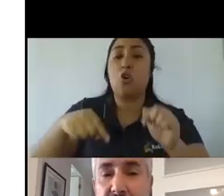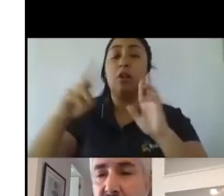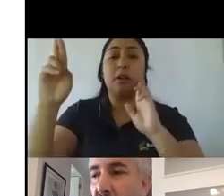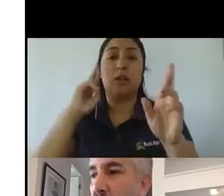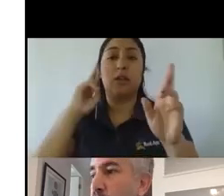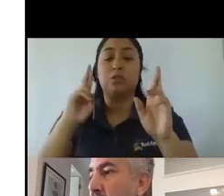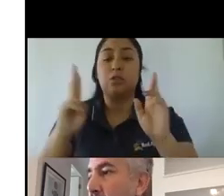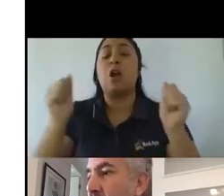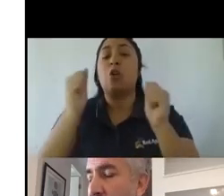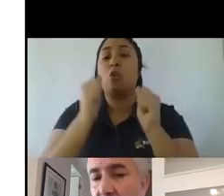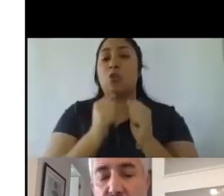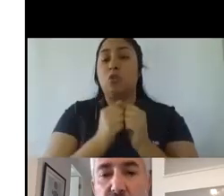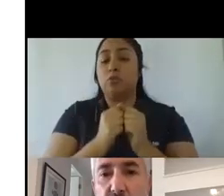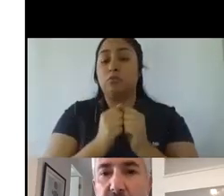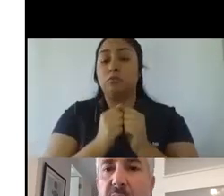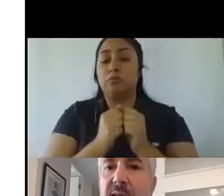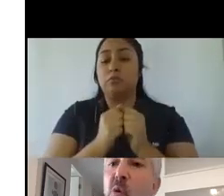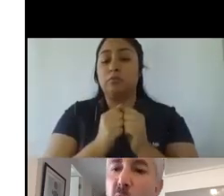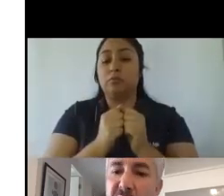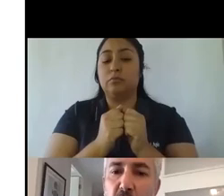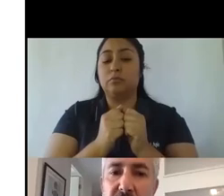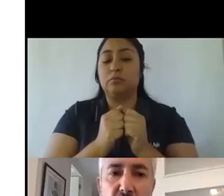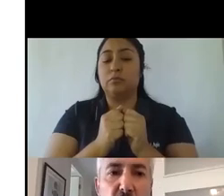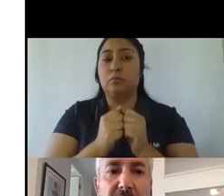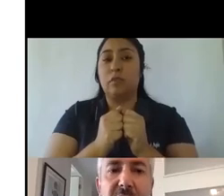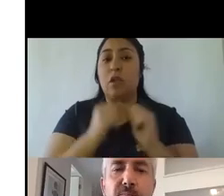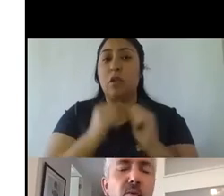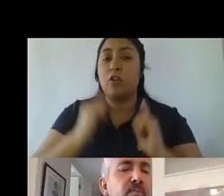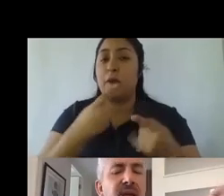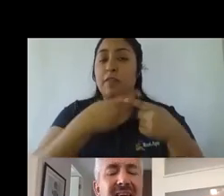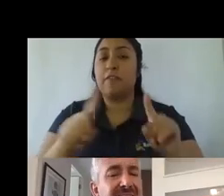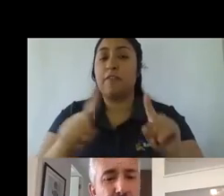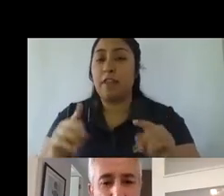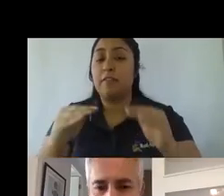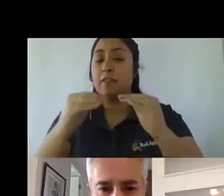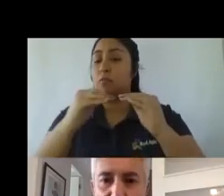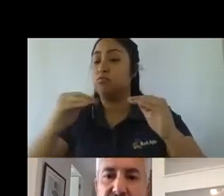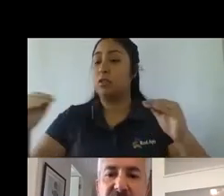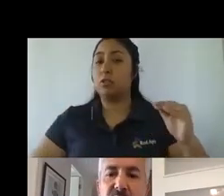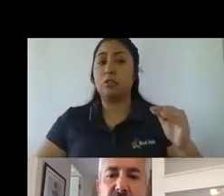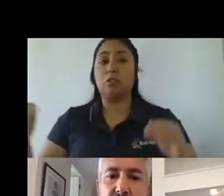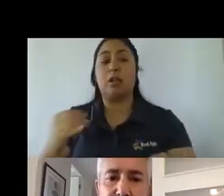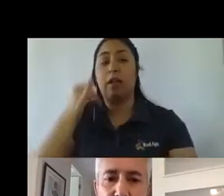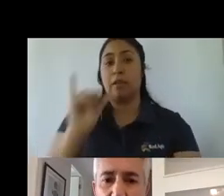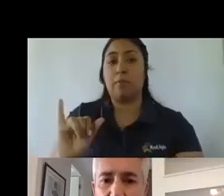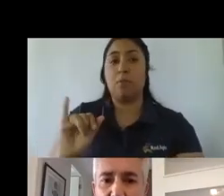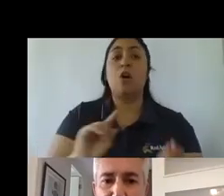distinta, bastante más horizontal que como veníamos haciéndonos el tiempo. Esos cambios básicamente